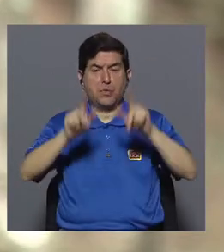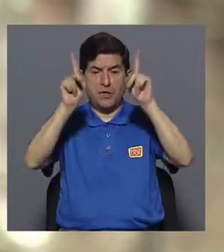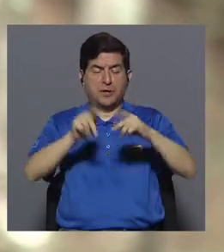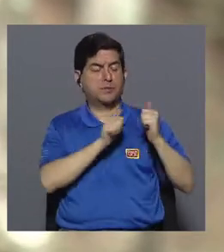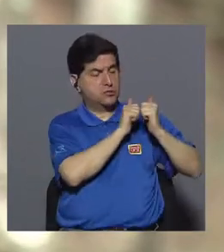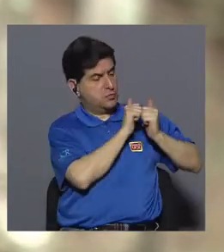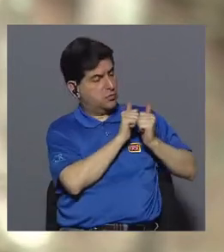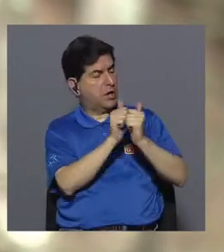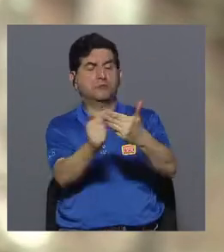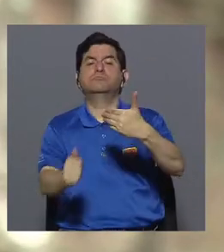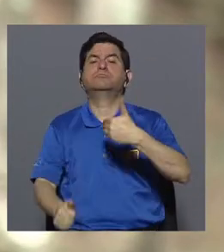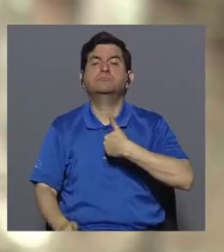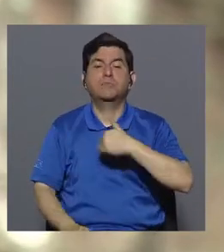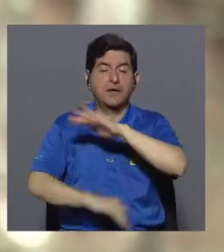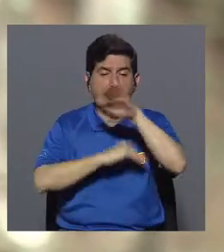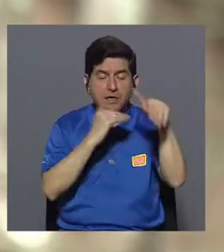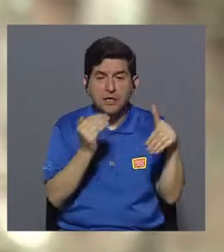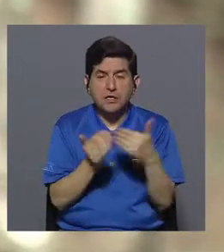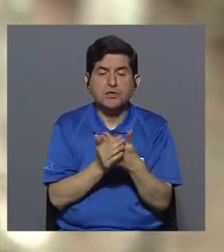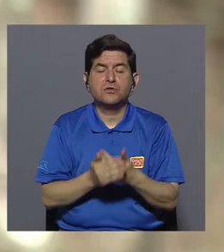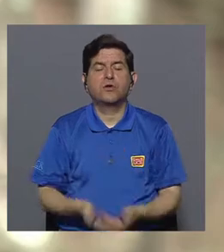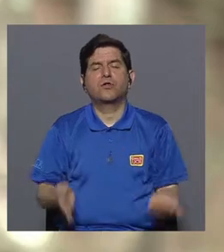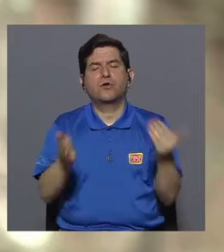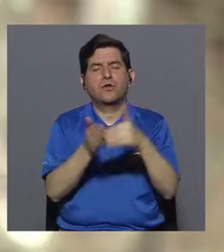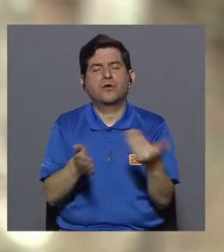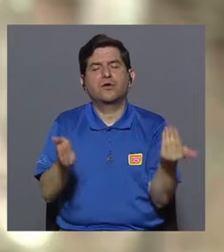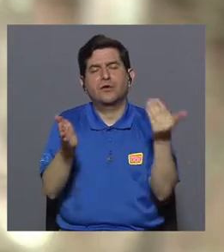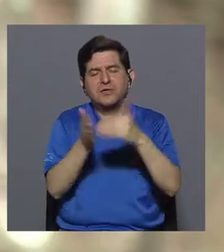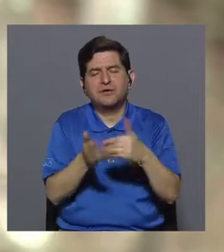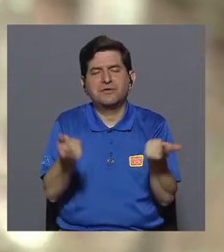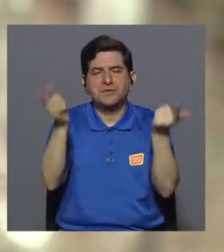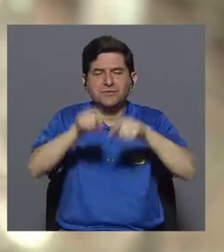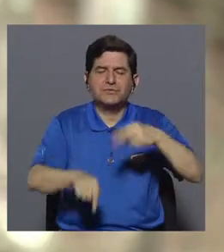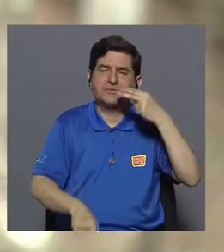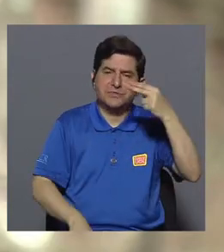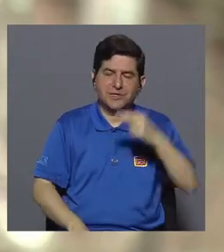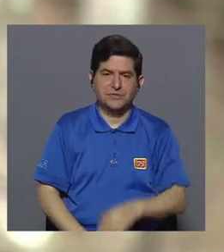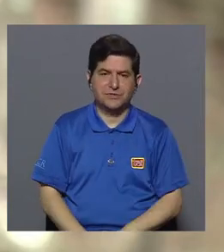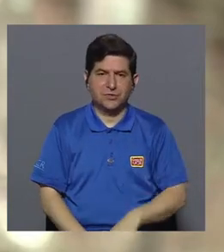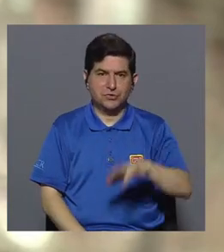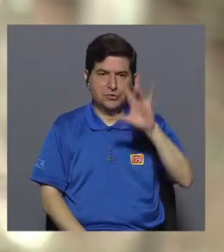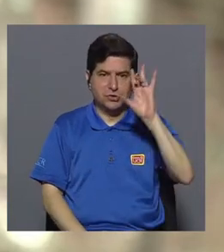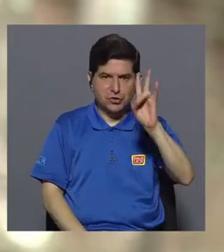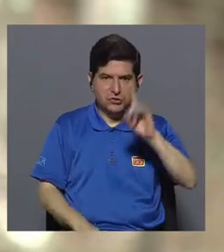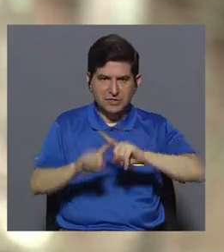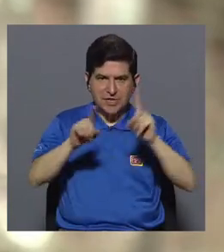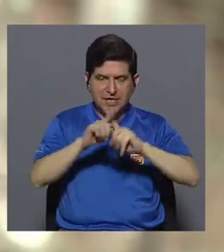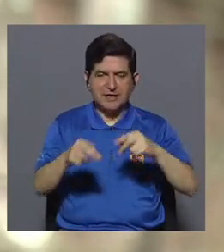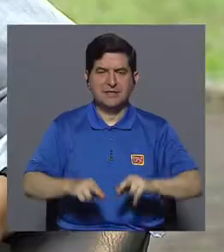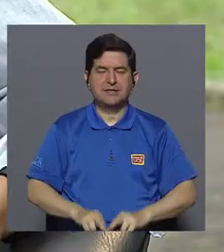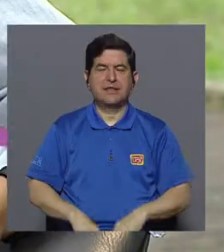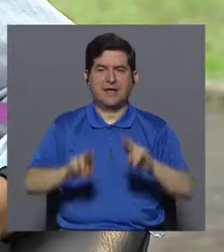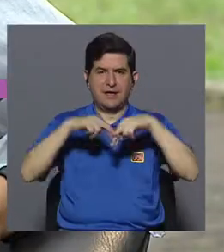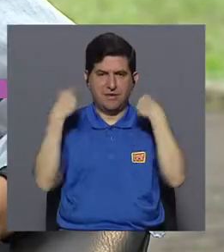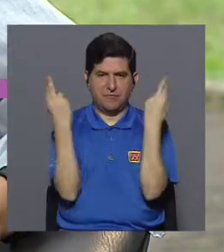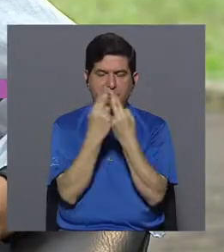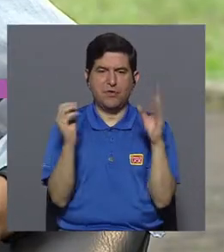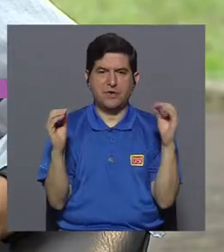se pueden ver acompañados y toda la parte de recaída. Son en total siete sesiones más una de seguimiento.